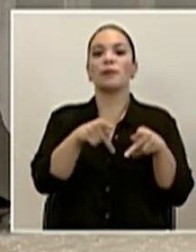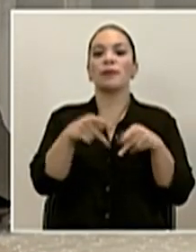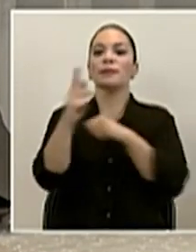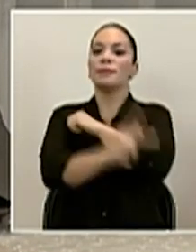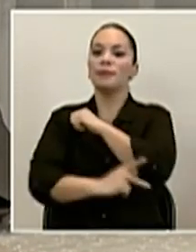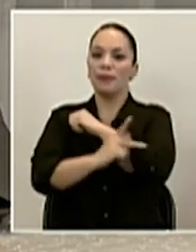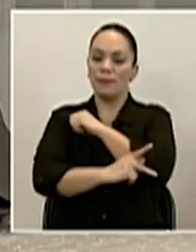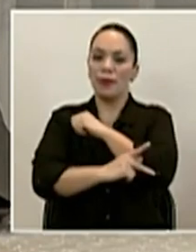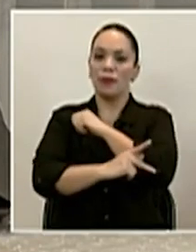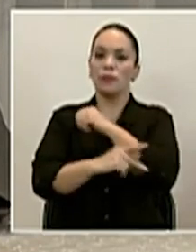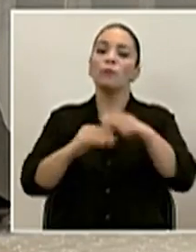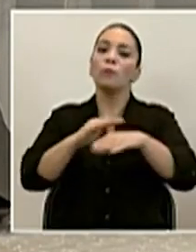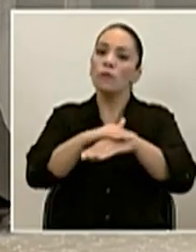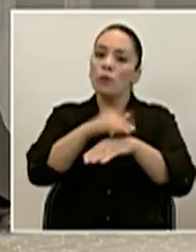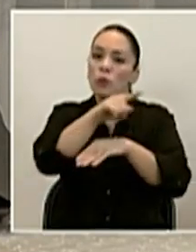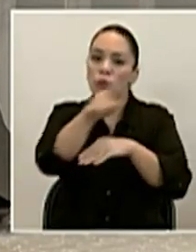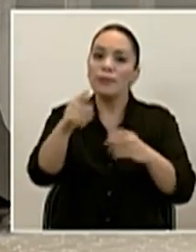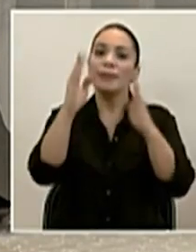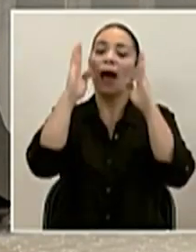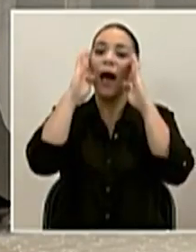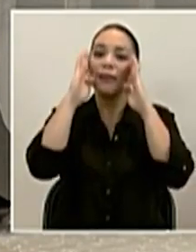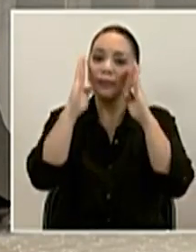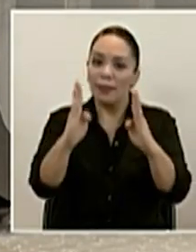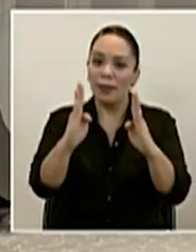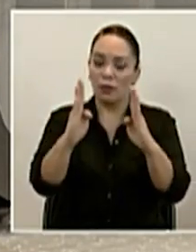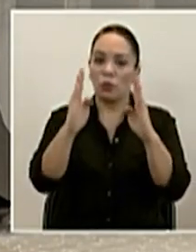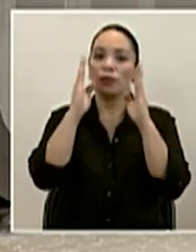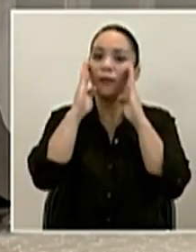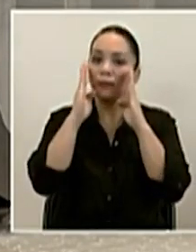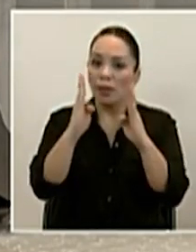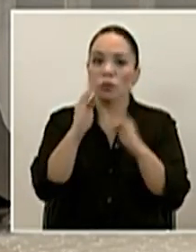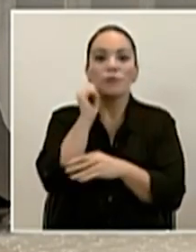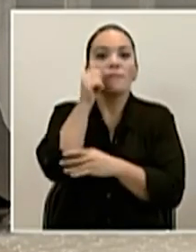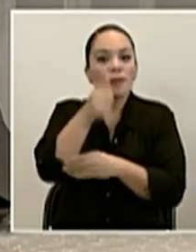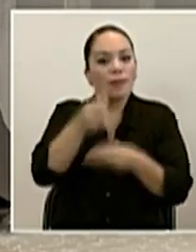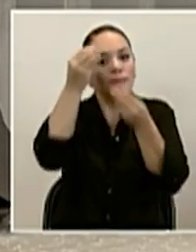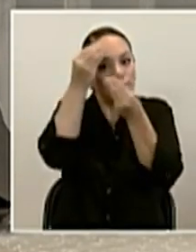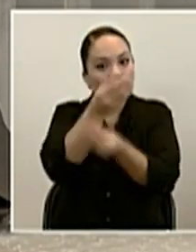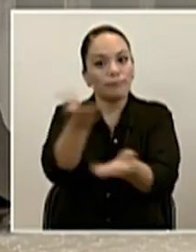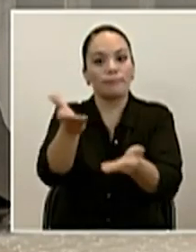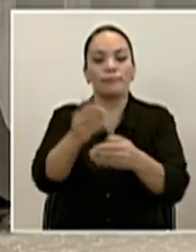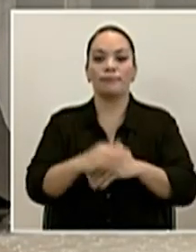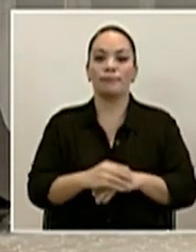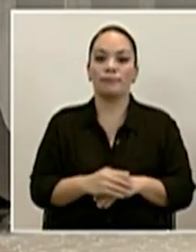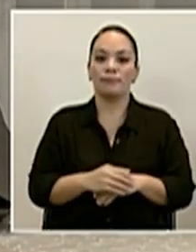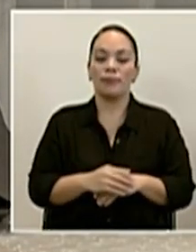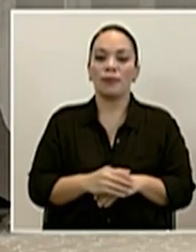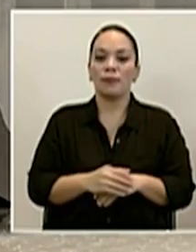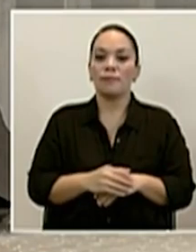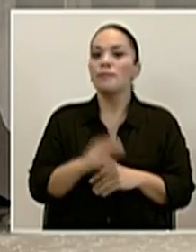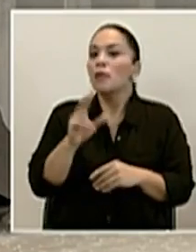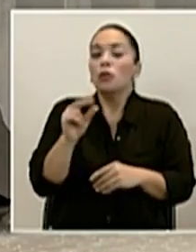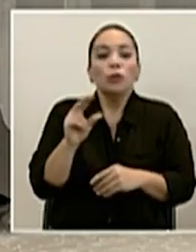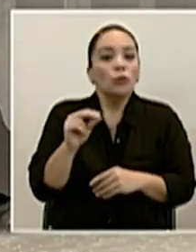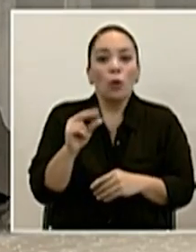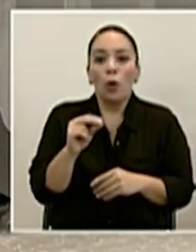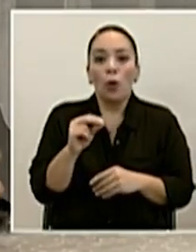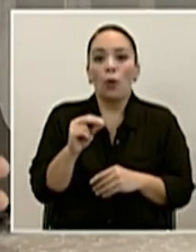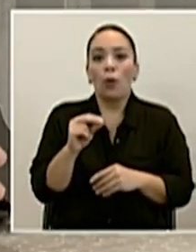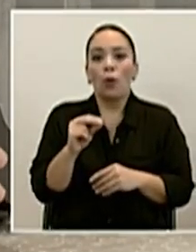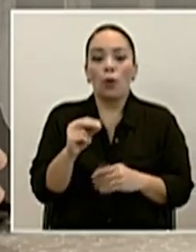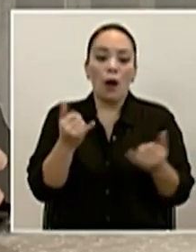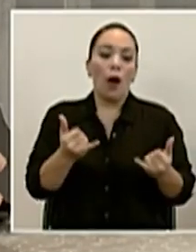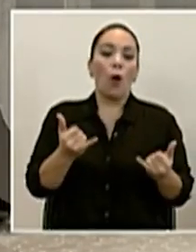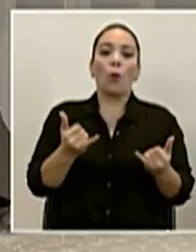país, a estar muy atentos y atentas a lo que mañana se comunica. Pero no es que ahora